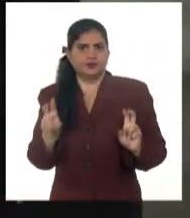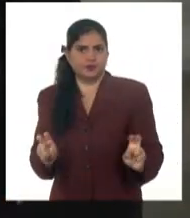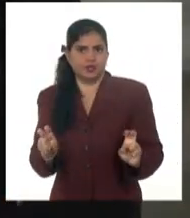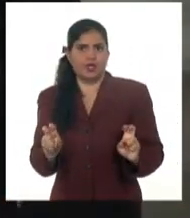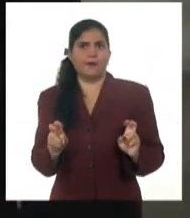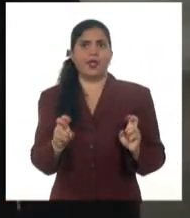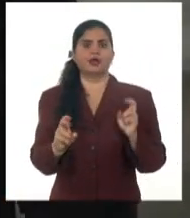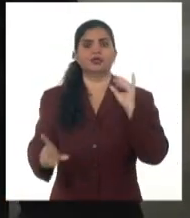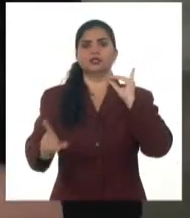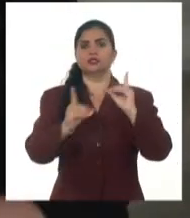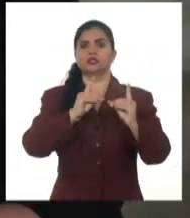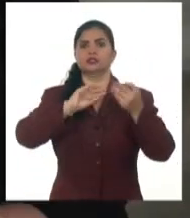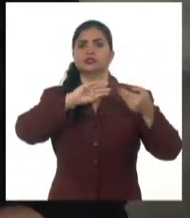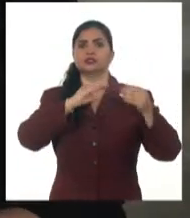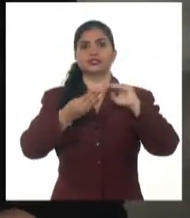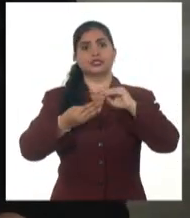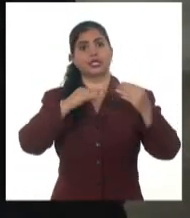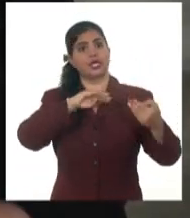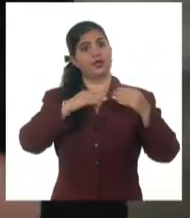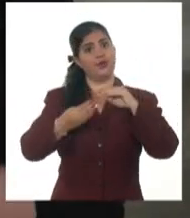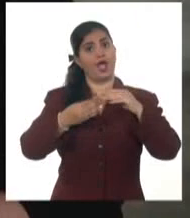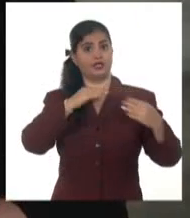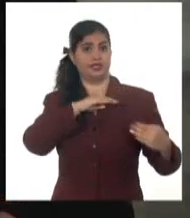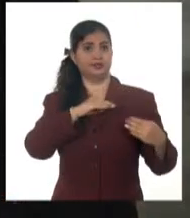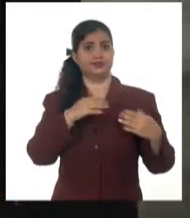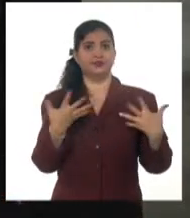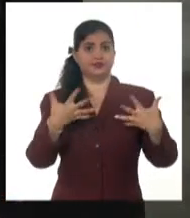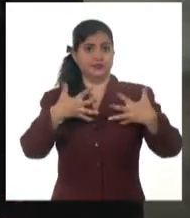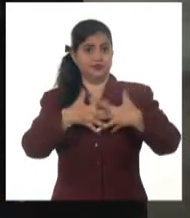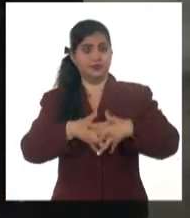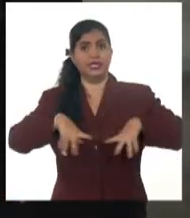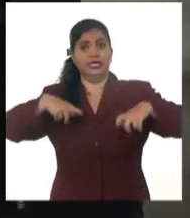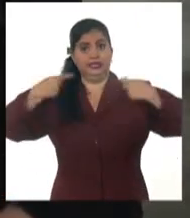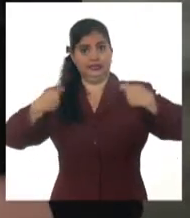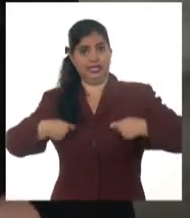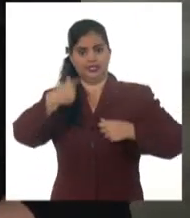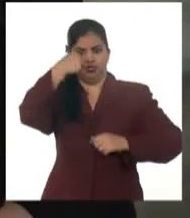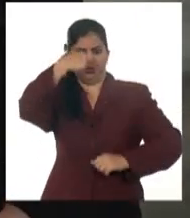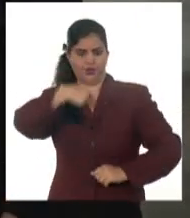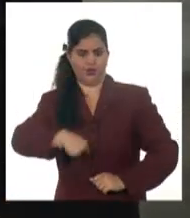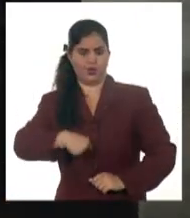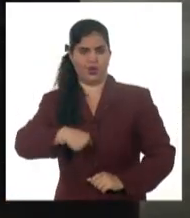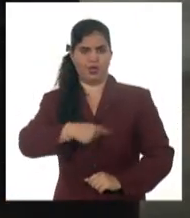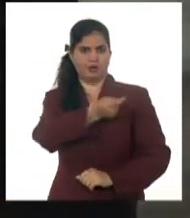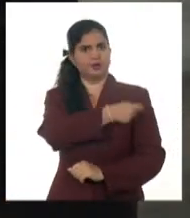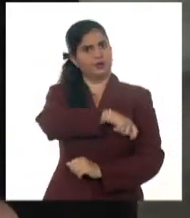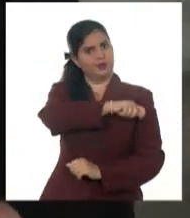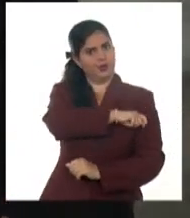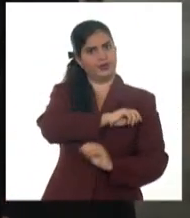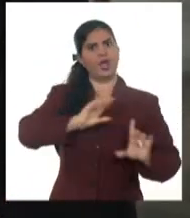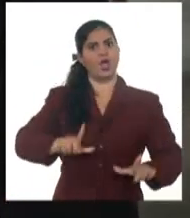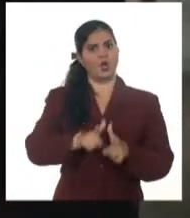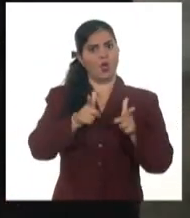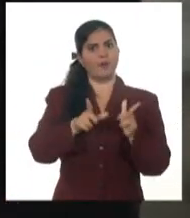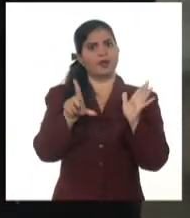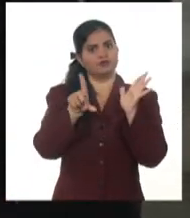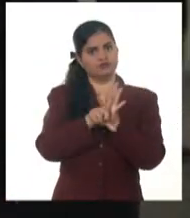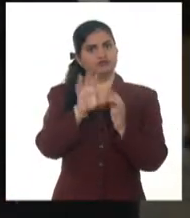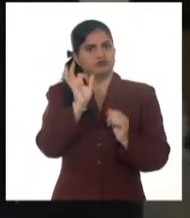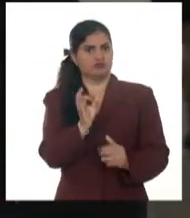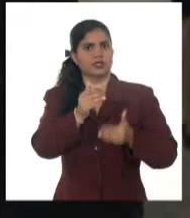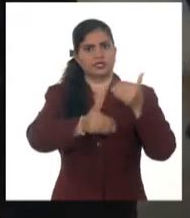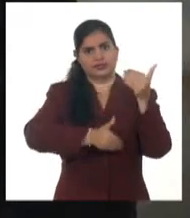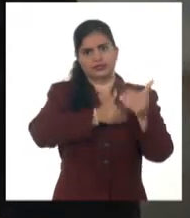debates de la Comisión, teniendo en cuenta el derecho de las personas a un cumplimiento estricto de trámites y